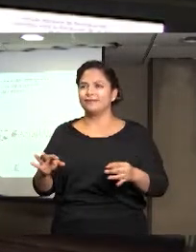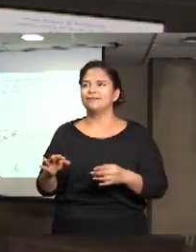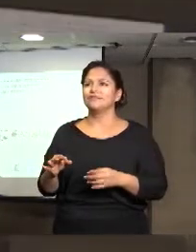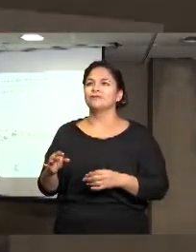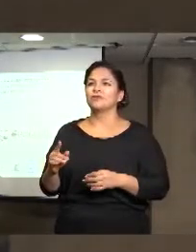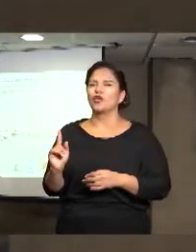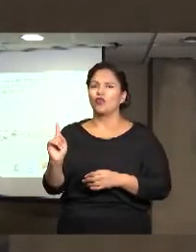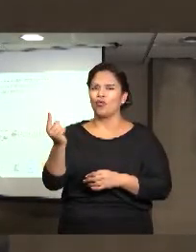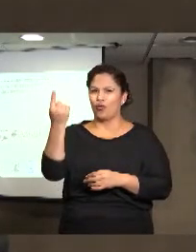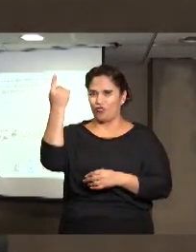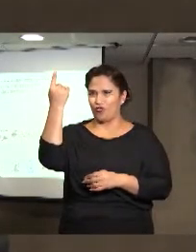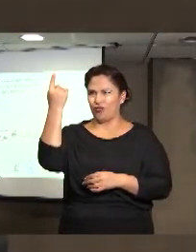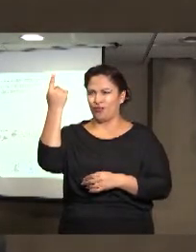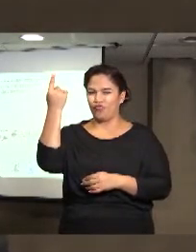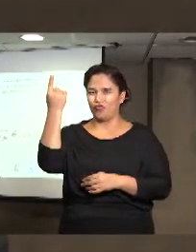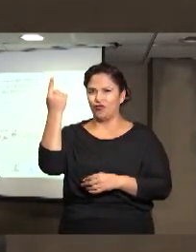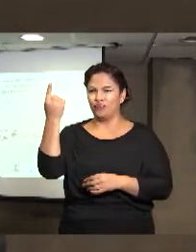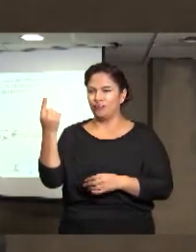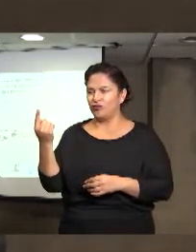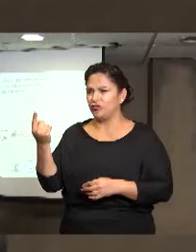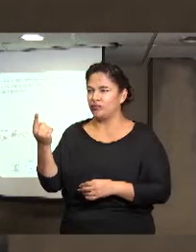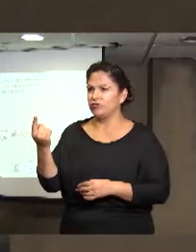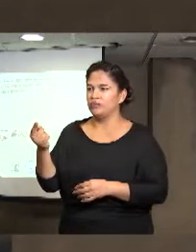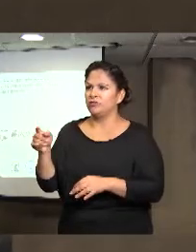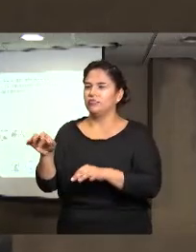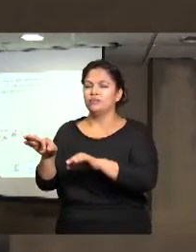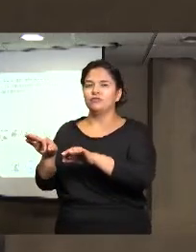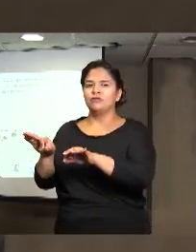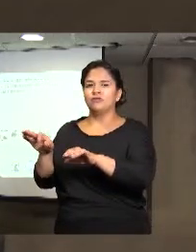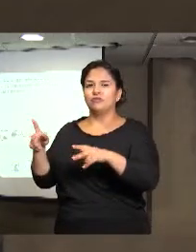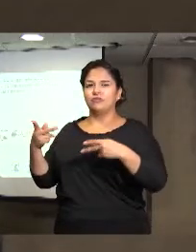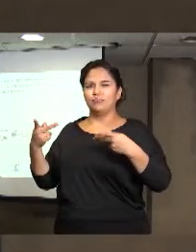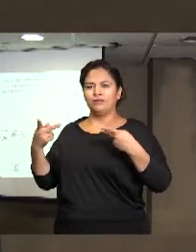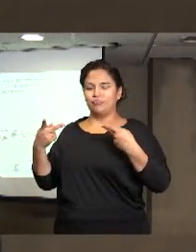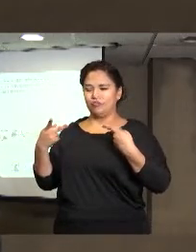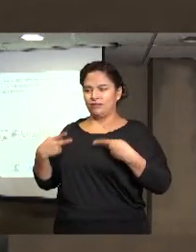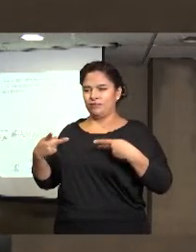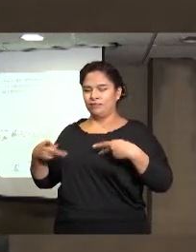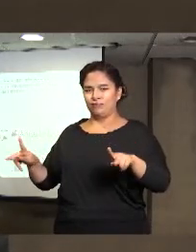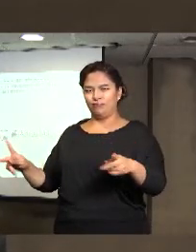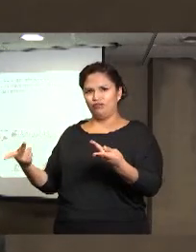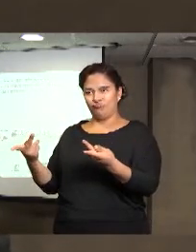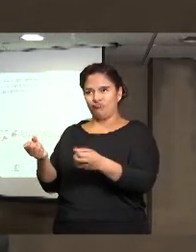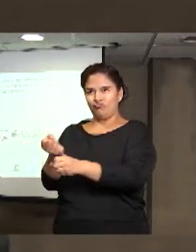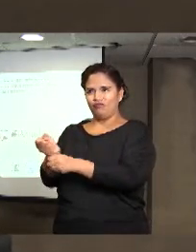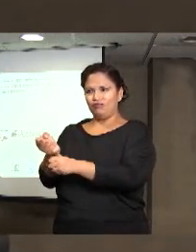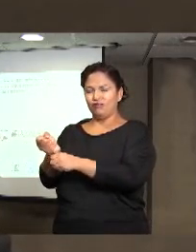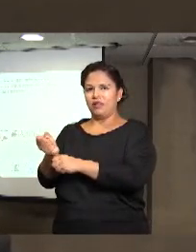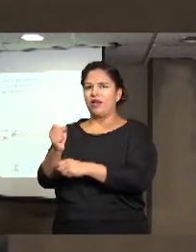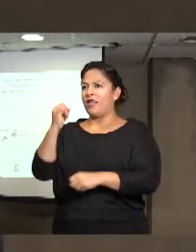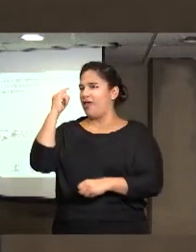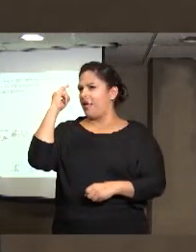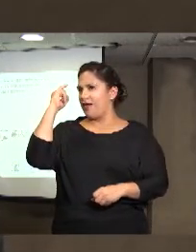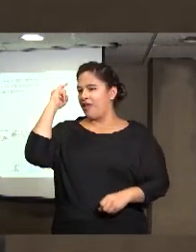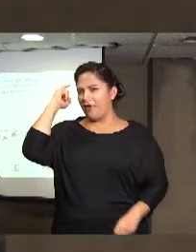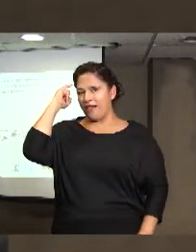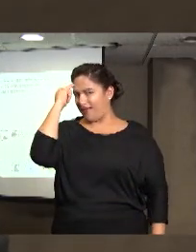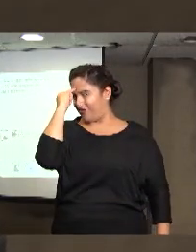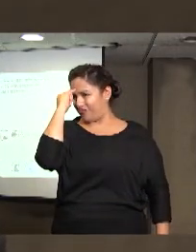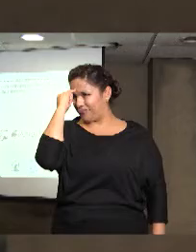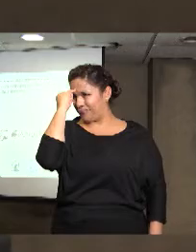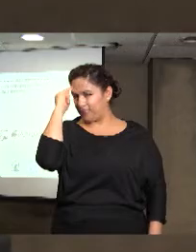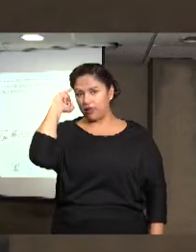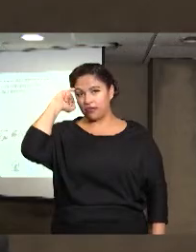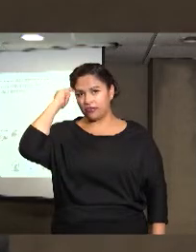de trabajos y servicios forzados, como un DU, de indígenas tarahumaras que eran explotados